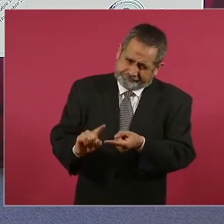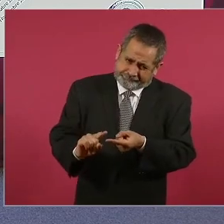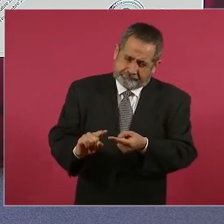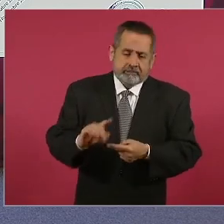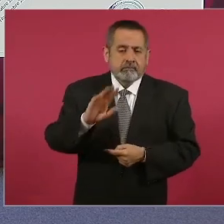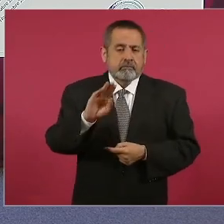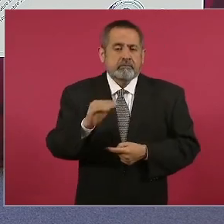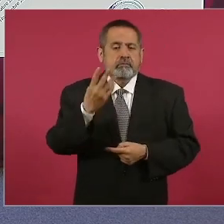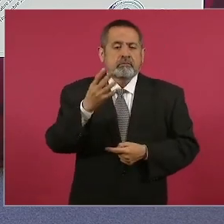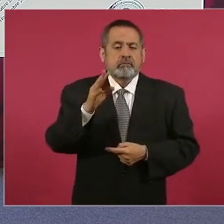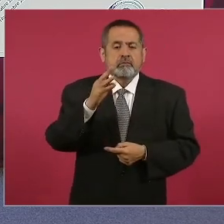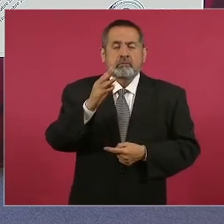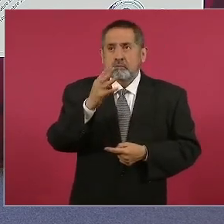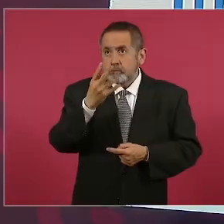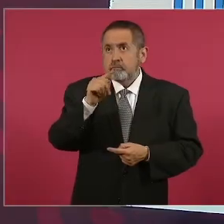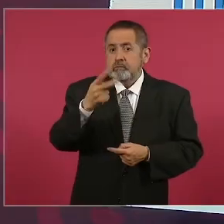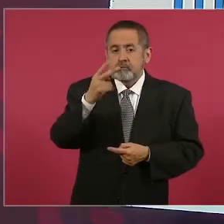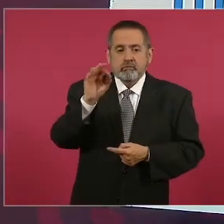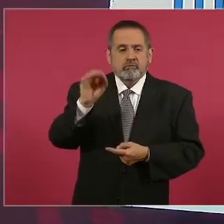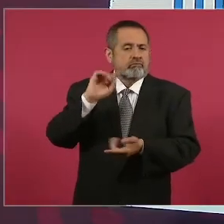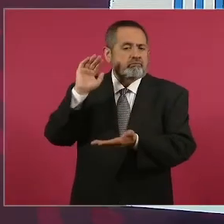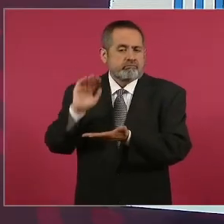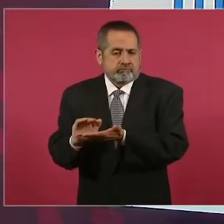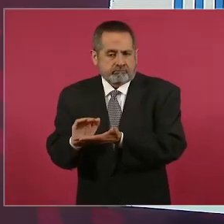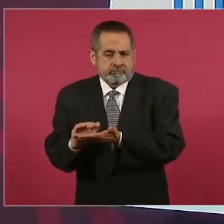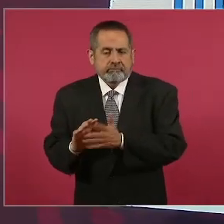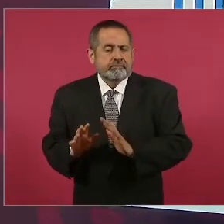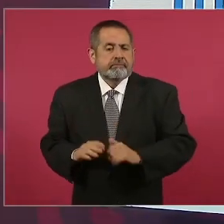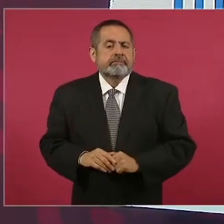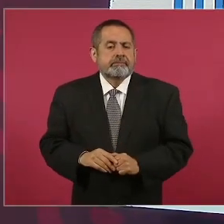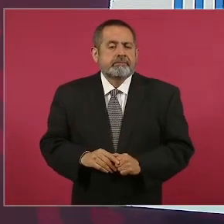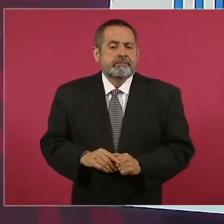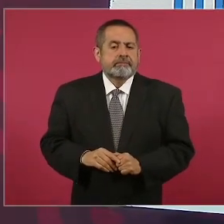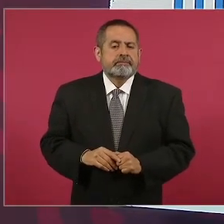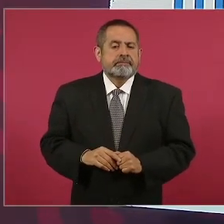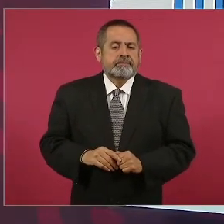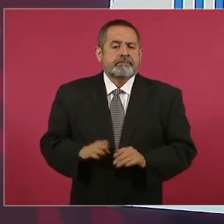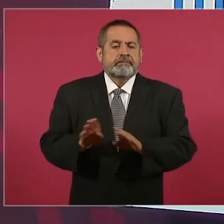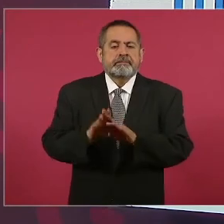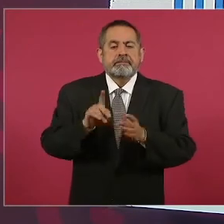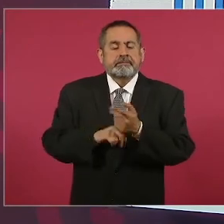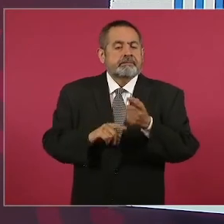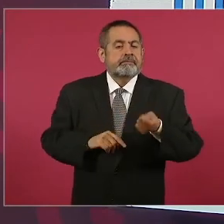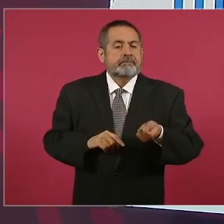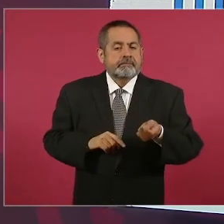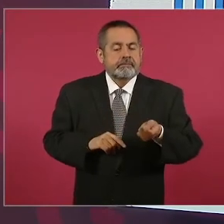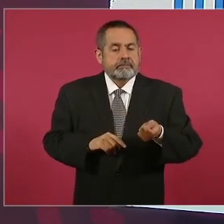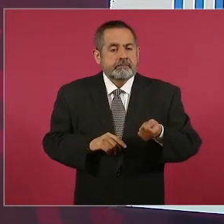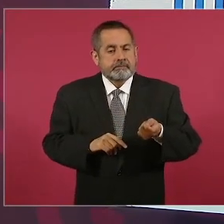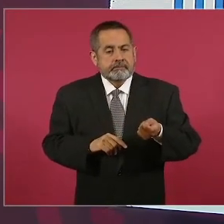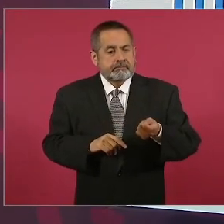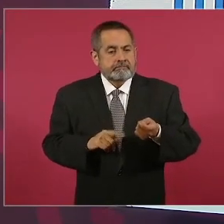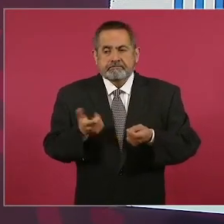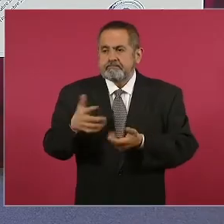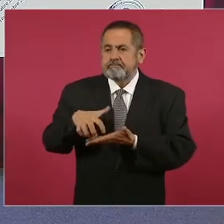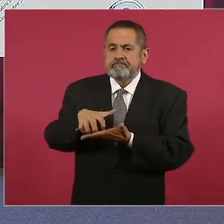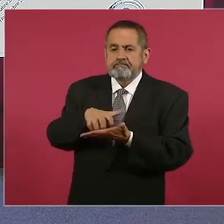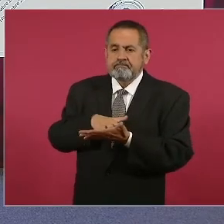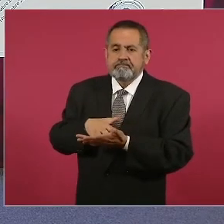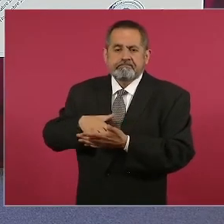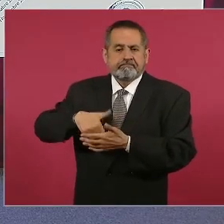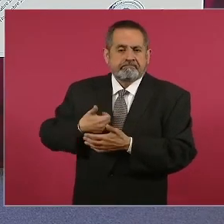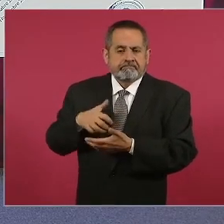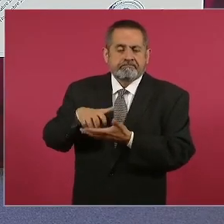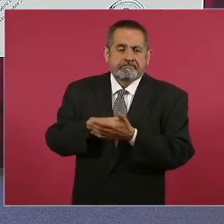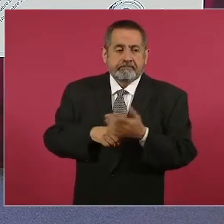94.2 por ciento, lo que representa un ahorro estimado desde